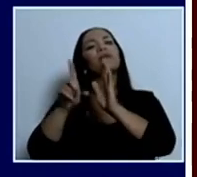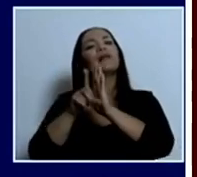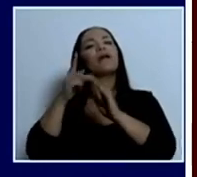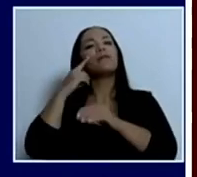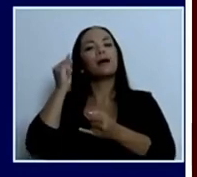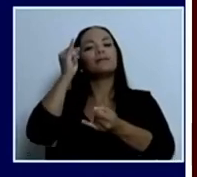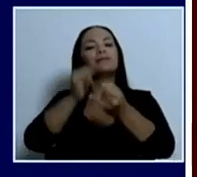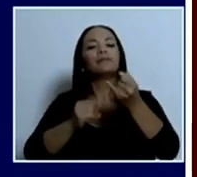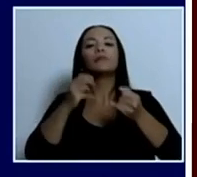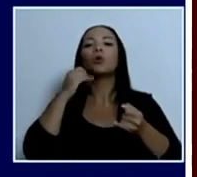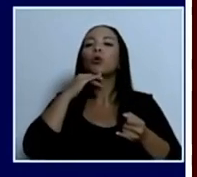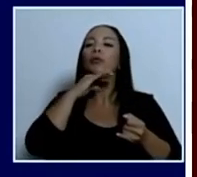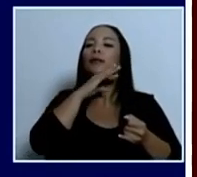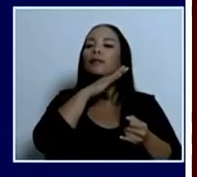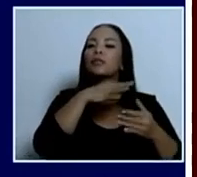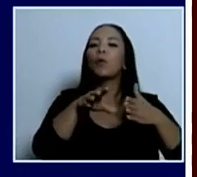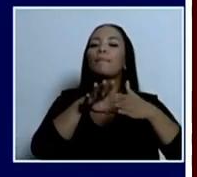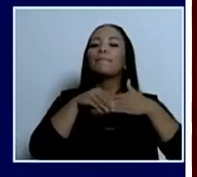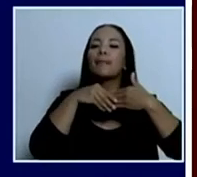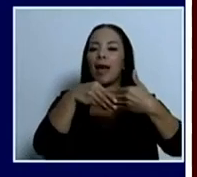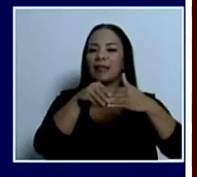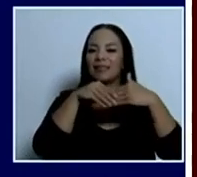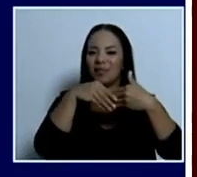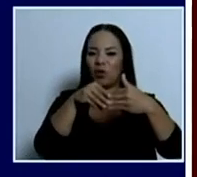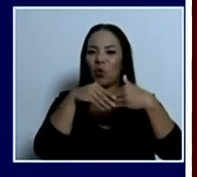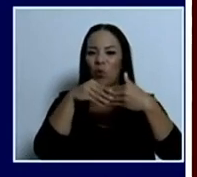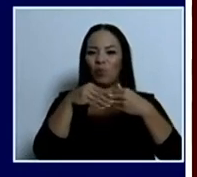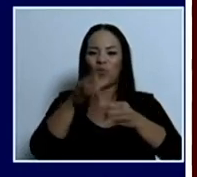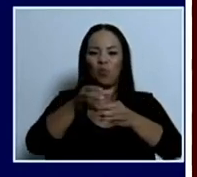contaminación por plástico y proteger al ambiente.